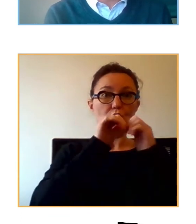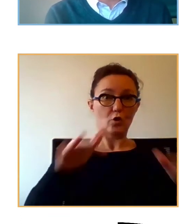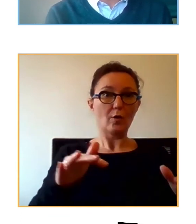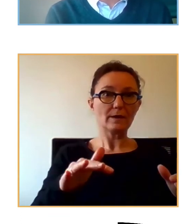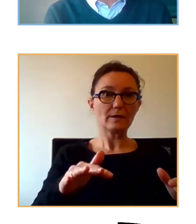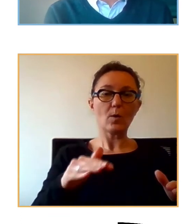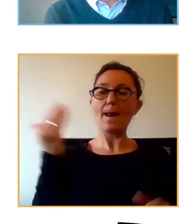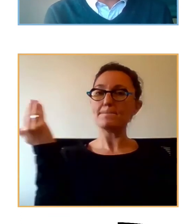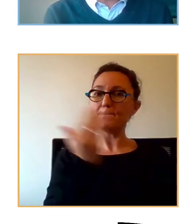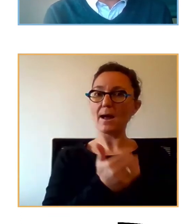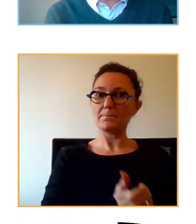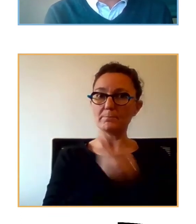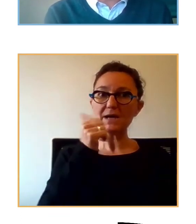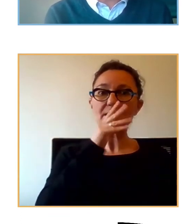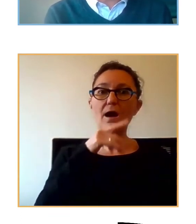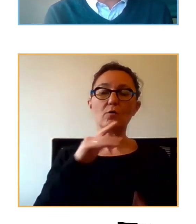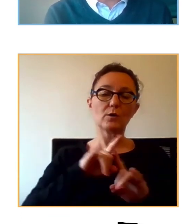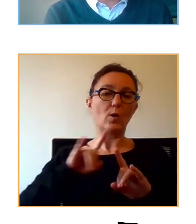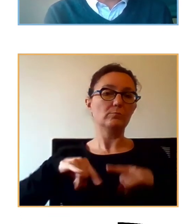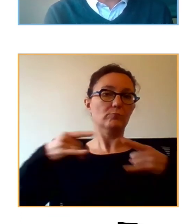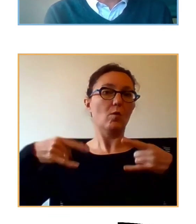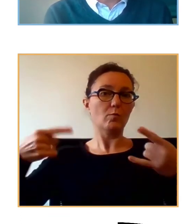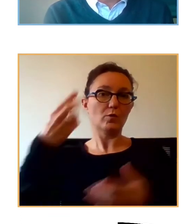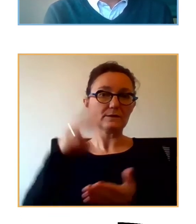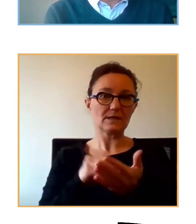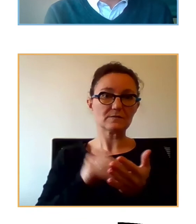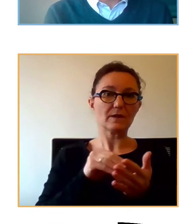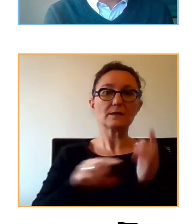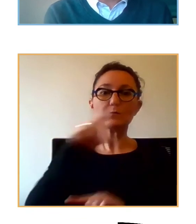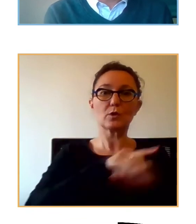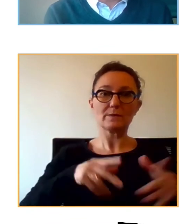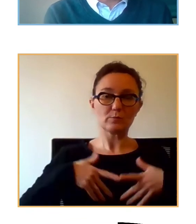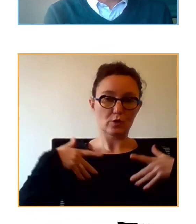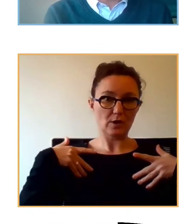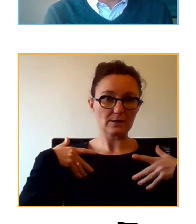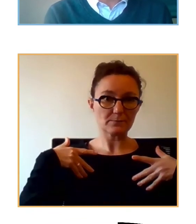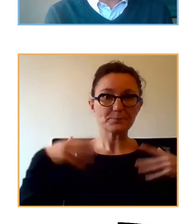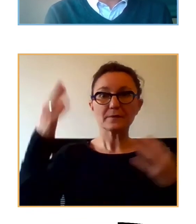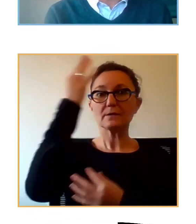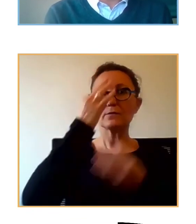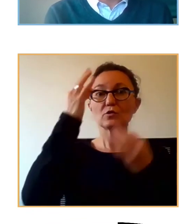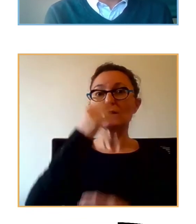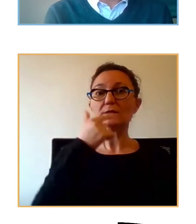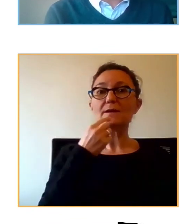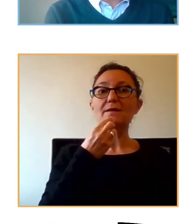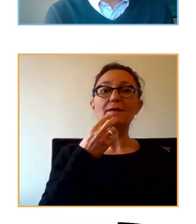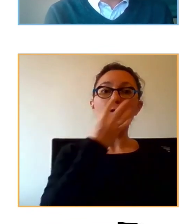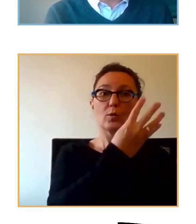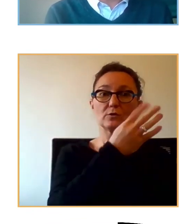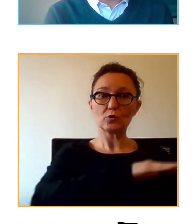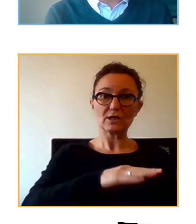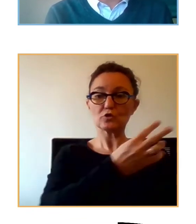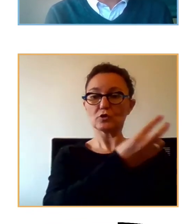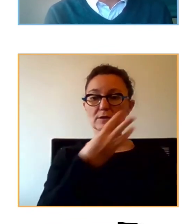incremento de tres veces en las tasas de prevalencia de problemas emocionales. Los datos están diciendo que tres de cada cuatro niños, o incluso hasta el